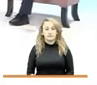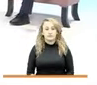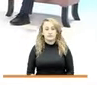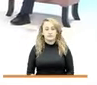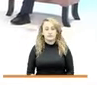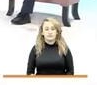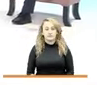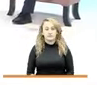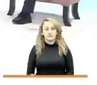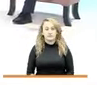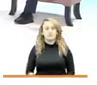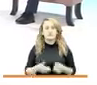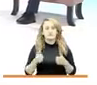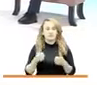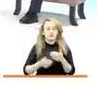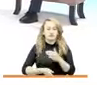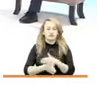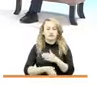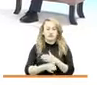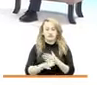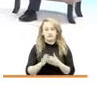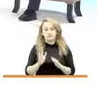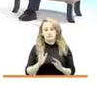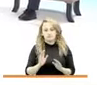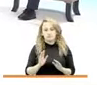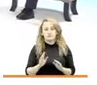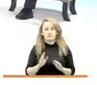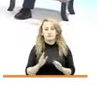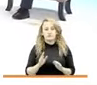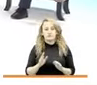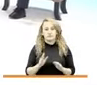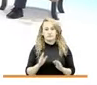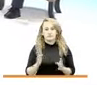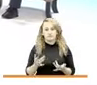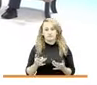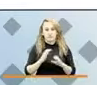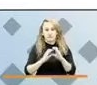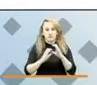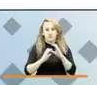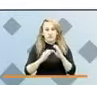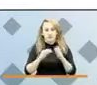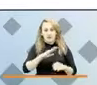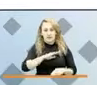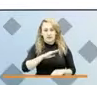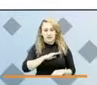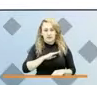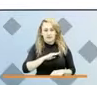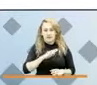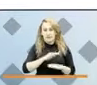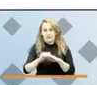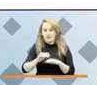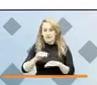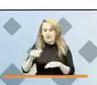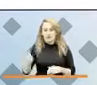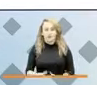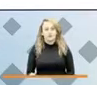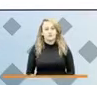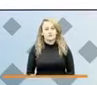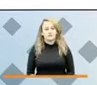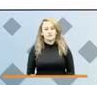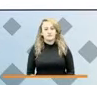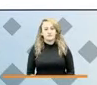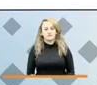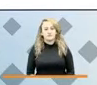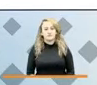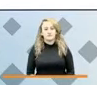bueno vamos a seguir entonces mientras se retoma la comunicación con el alcalde con la siguiente invitada veo que tenemos a otra invitada